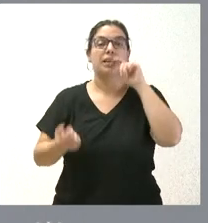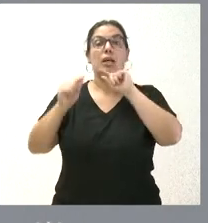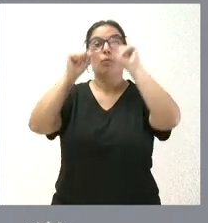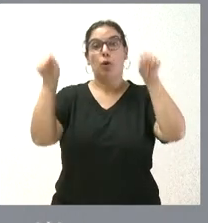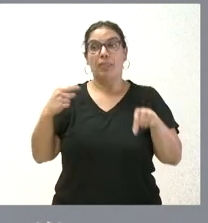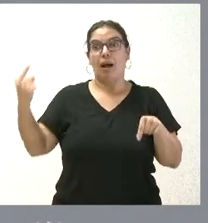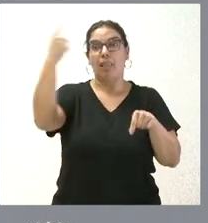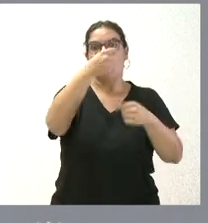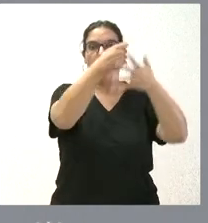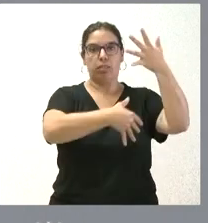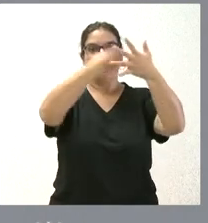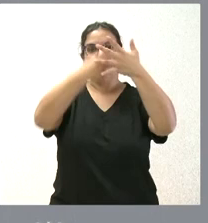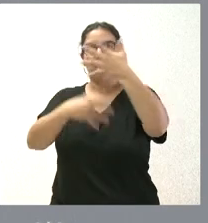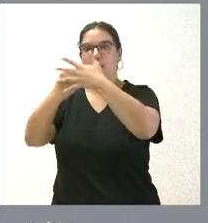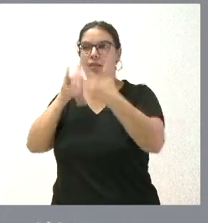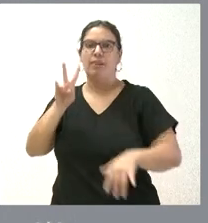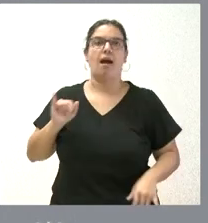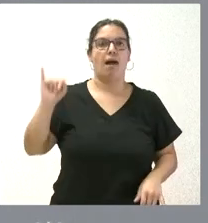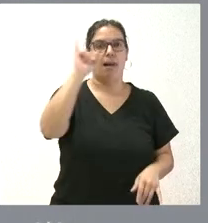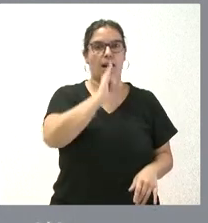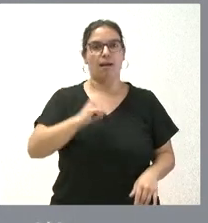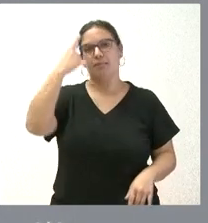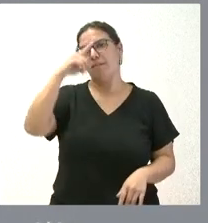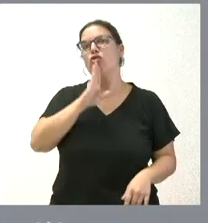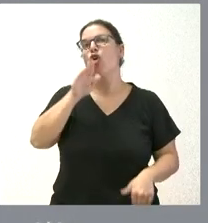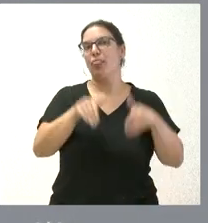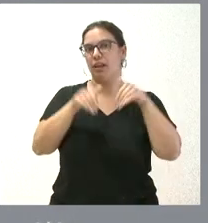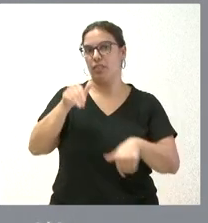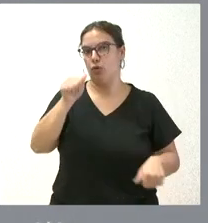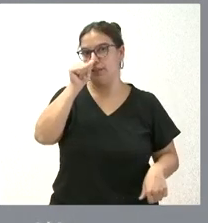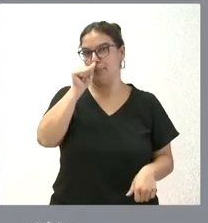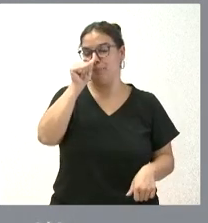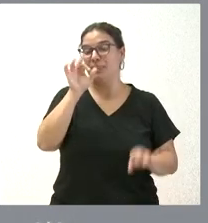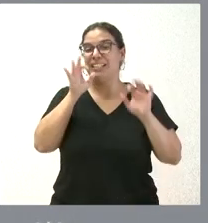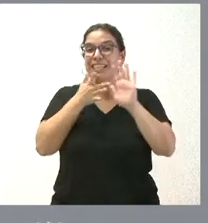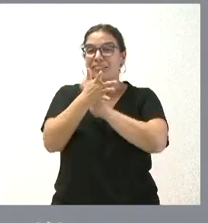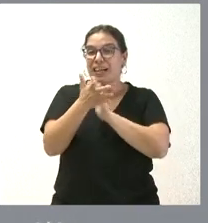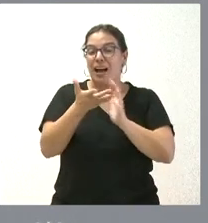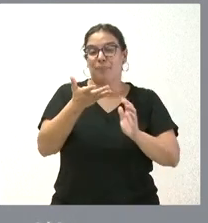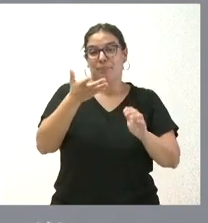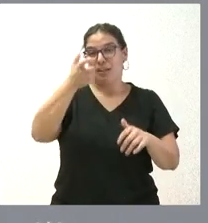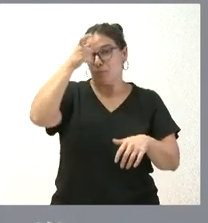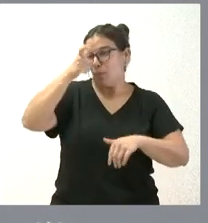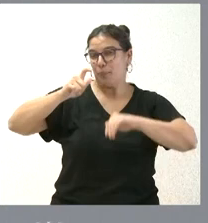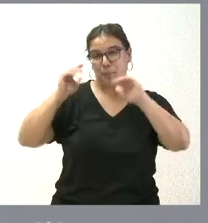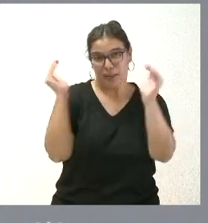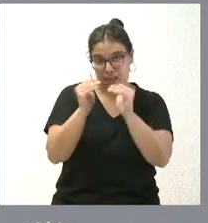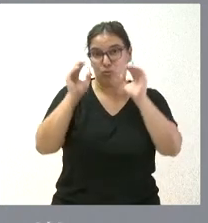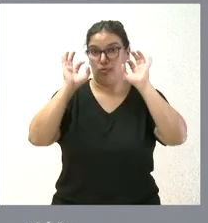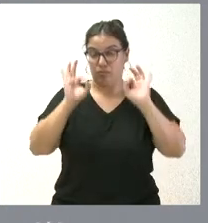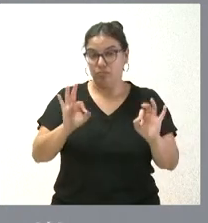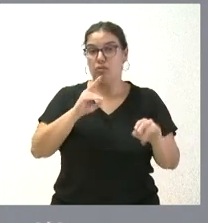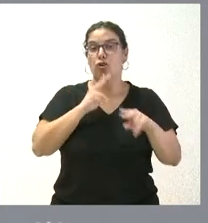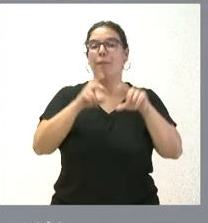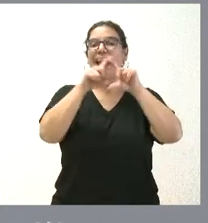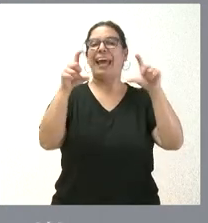distribución de dónde van a ser estas elecciones. Insisto, hablo de las entidades locales menores. Junto a esto se celebrarán en los